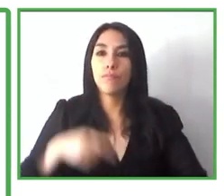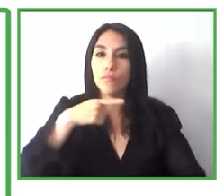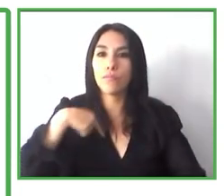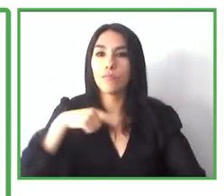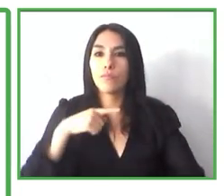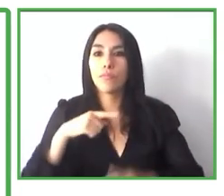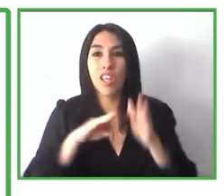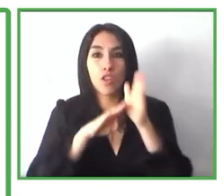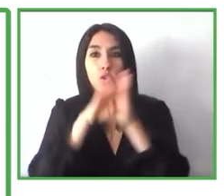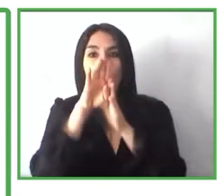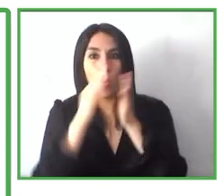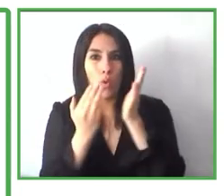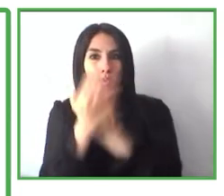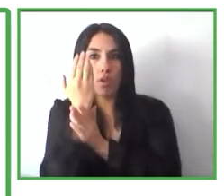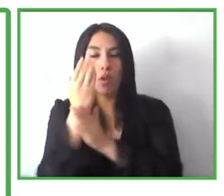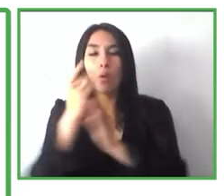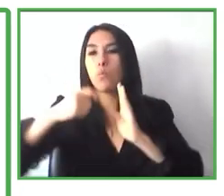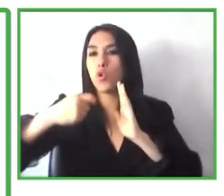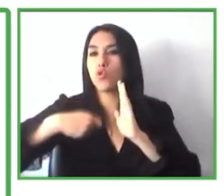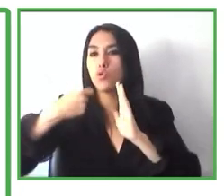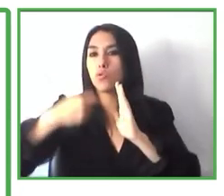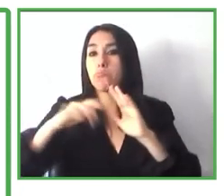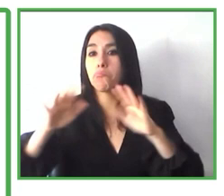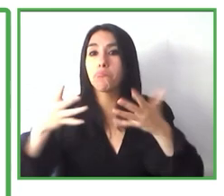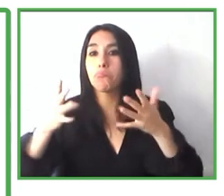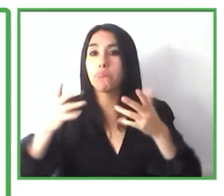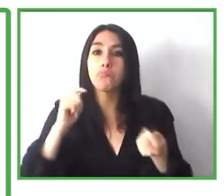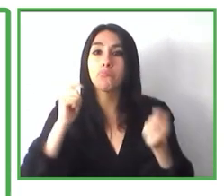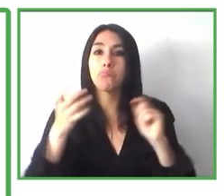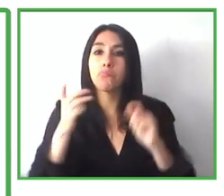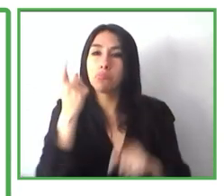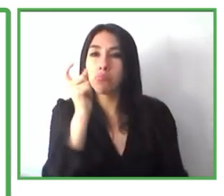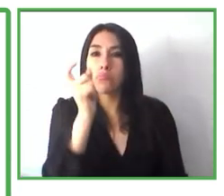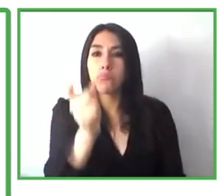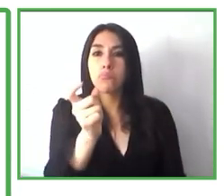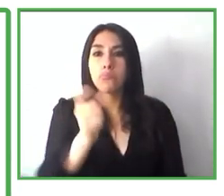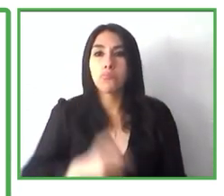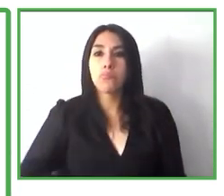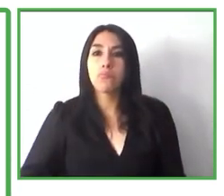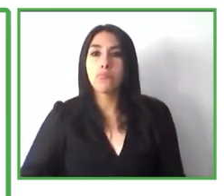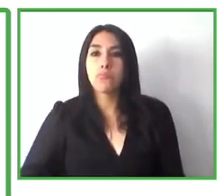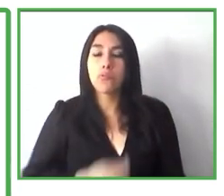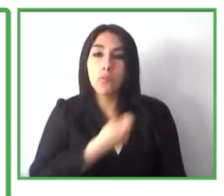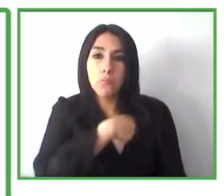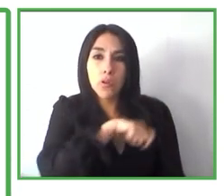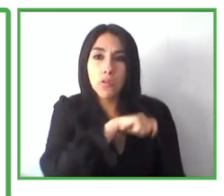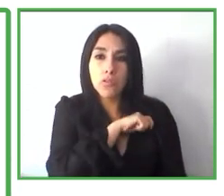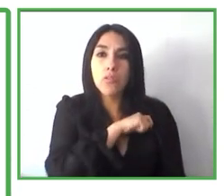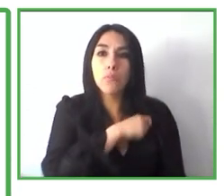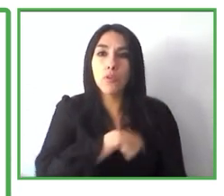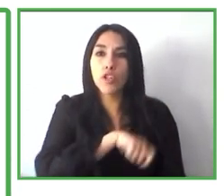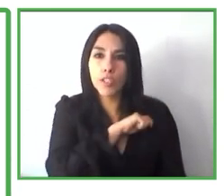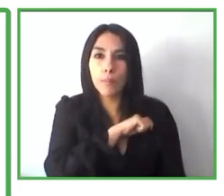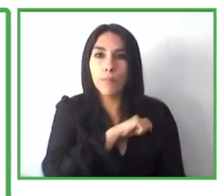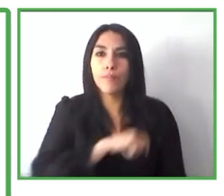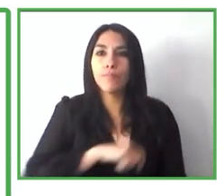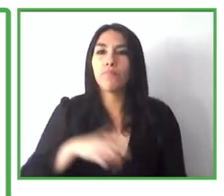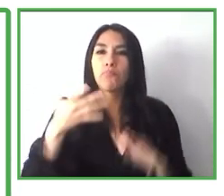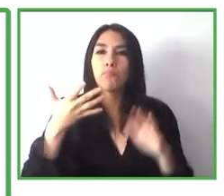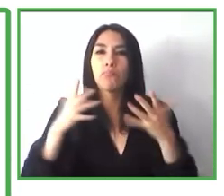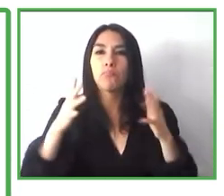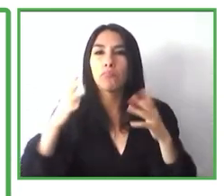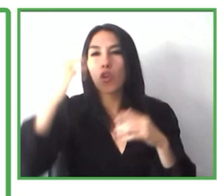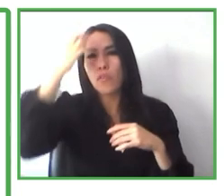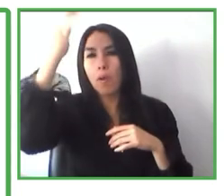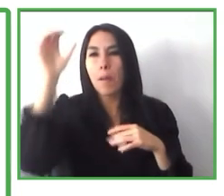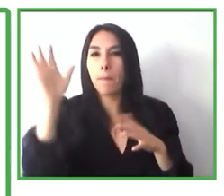traducido en español sería algo así como Helsinki con más habilidades para trabajar. Yo estoy trabajando actualmente en